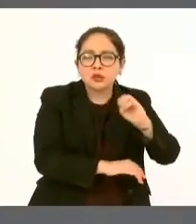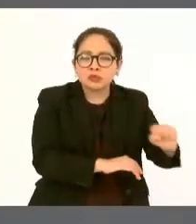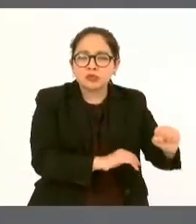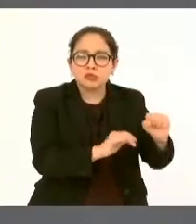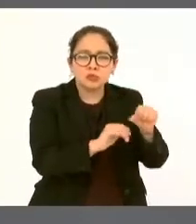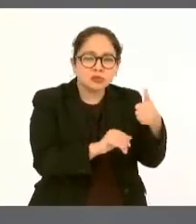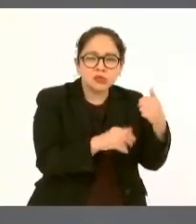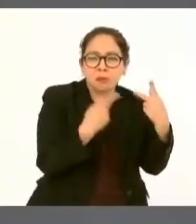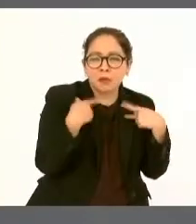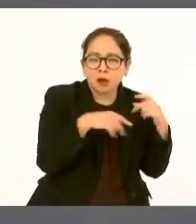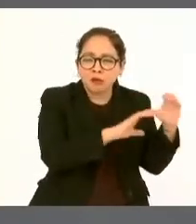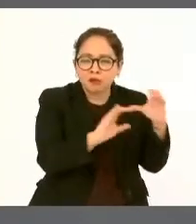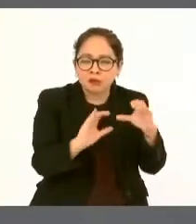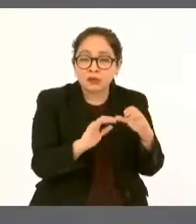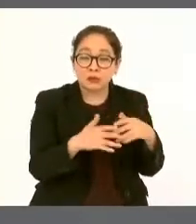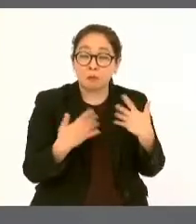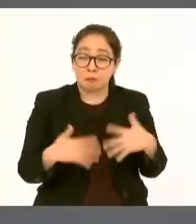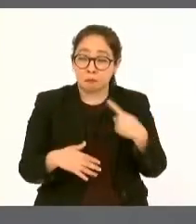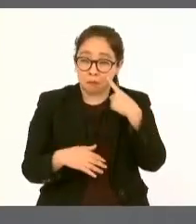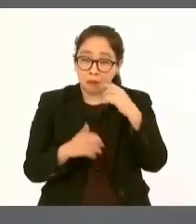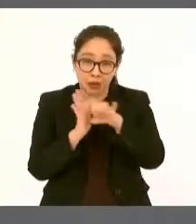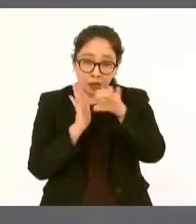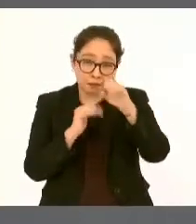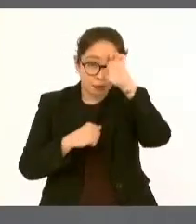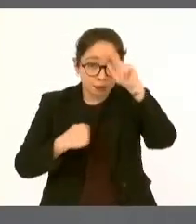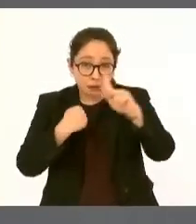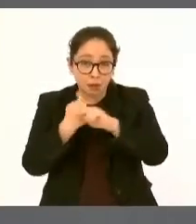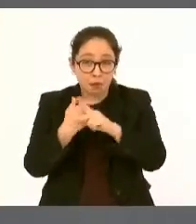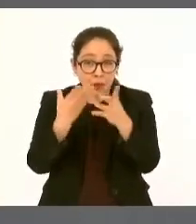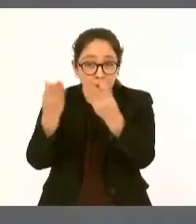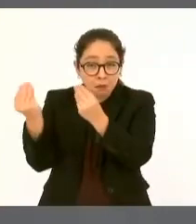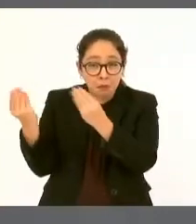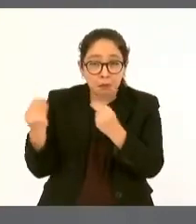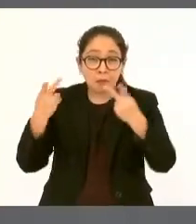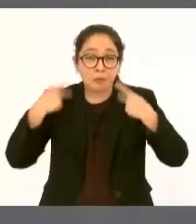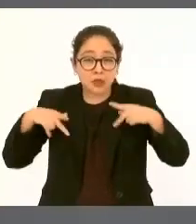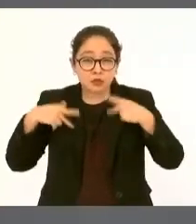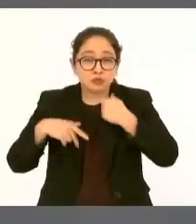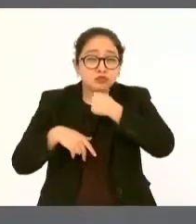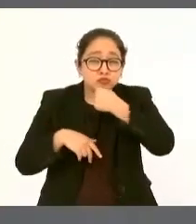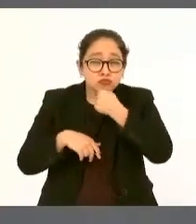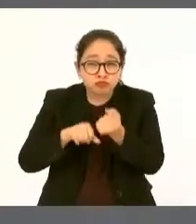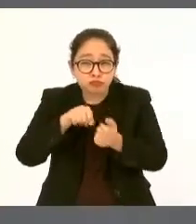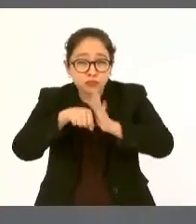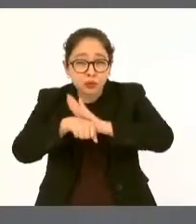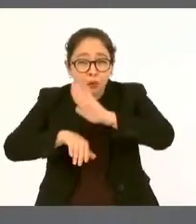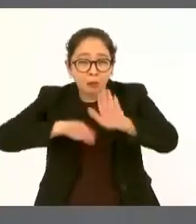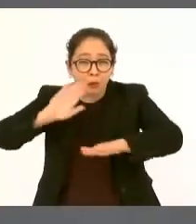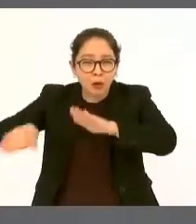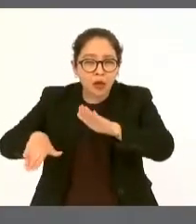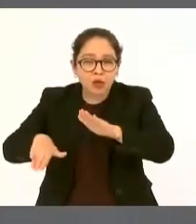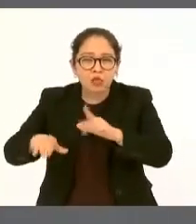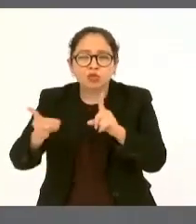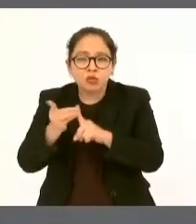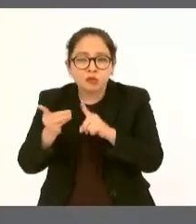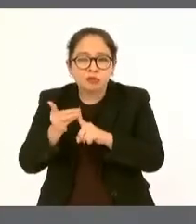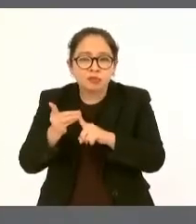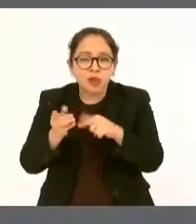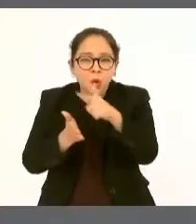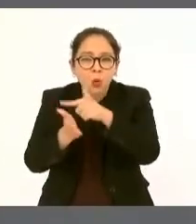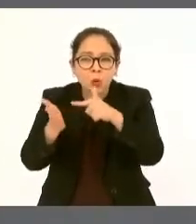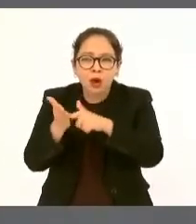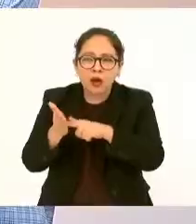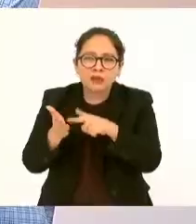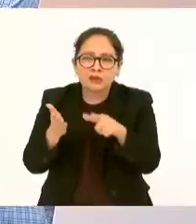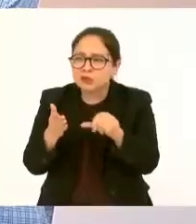adultos mayores murieron en asilos afectados por el COVID.